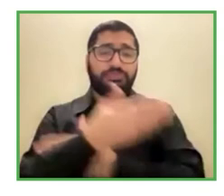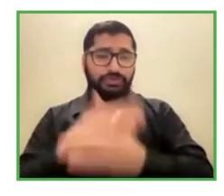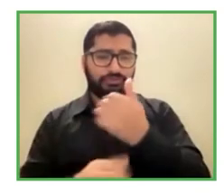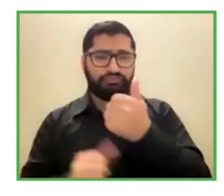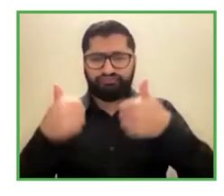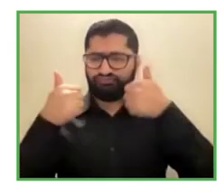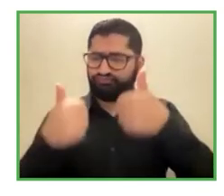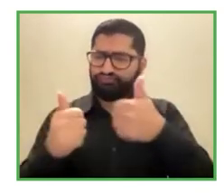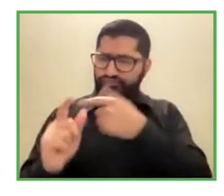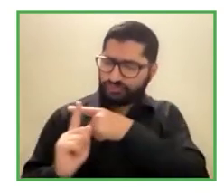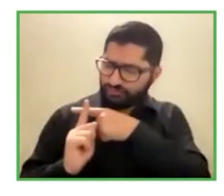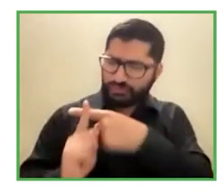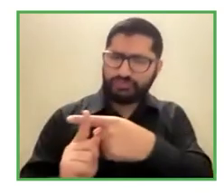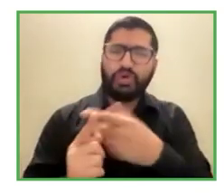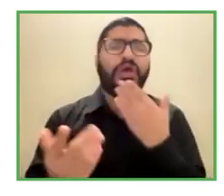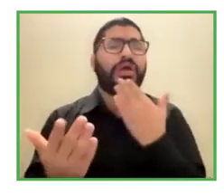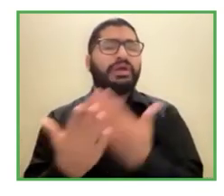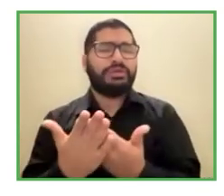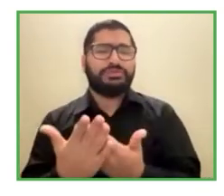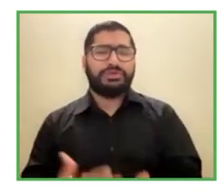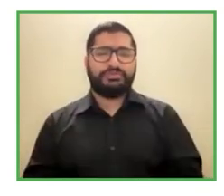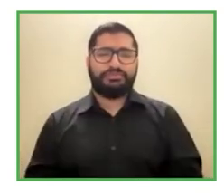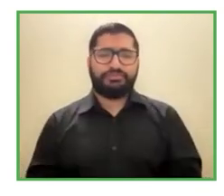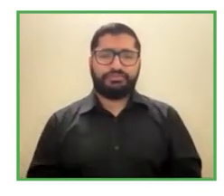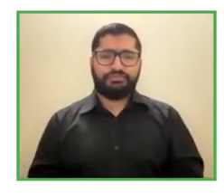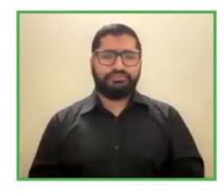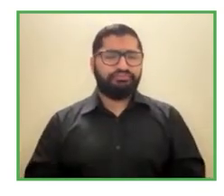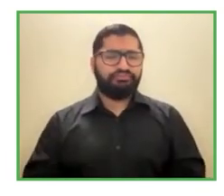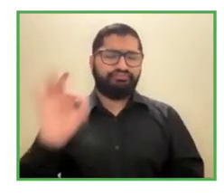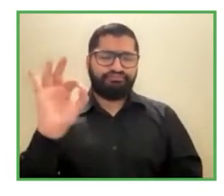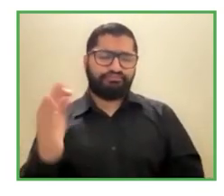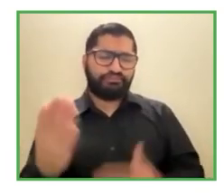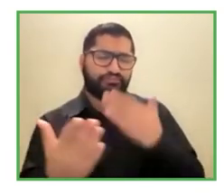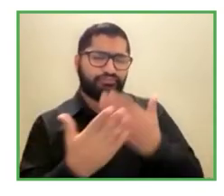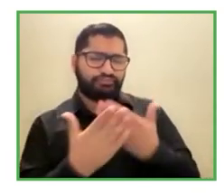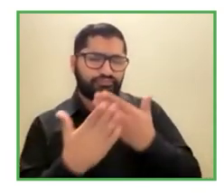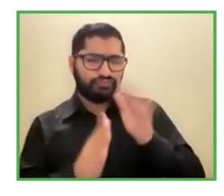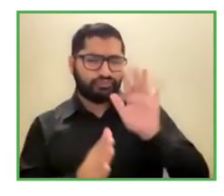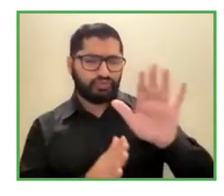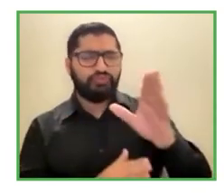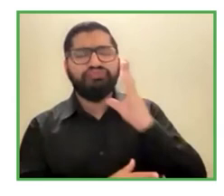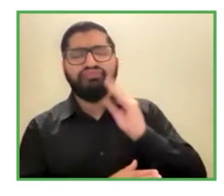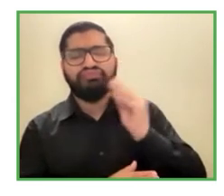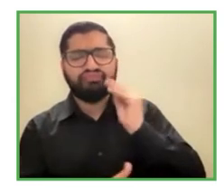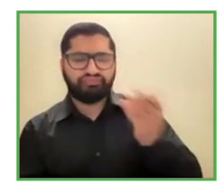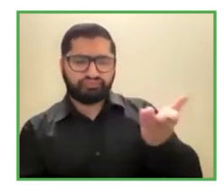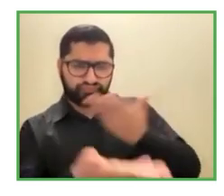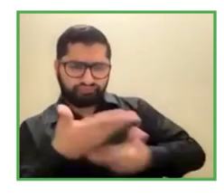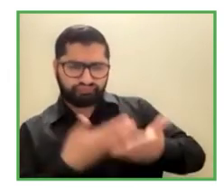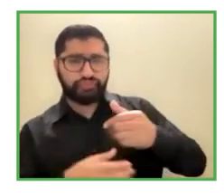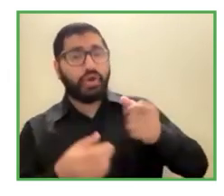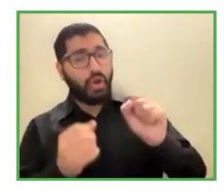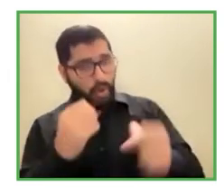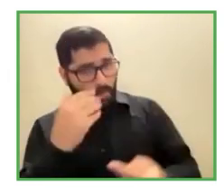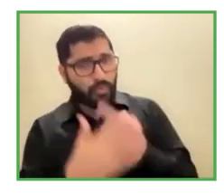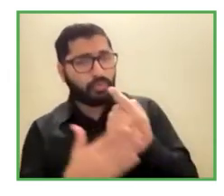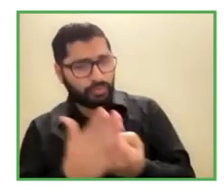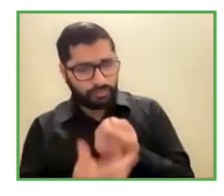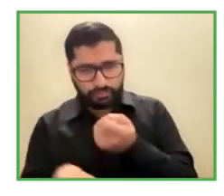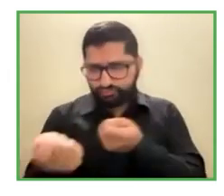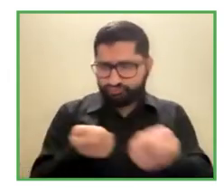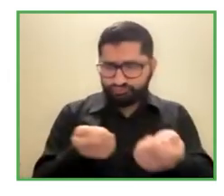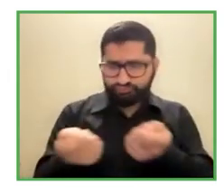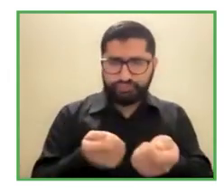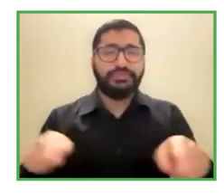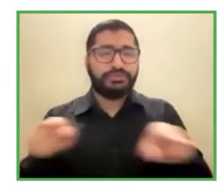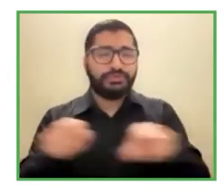perfecto gracias a Thomas ha habido aquí una oportunidad para el negocio pero sin lugar a duda también una oportunidad para las personas